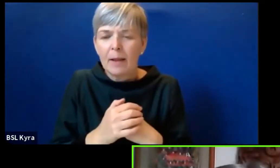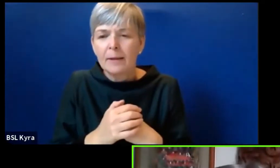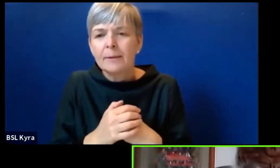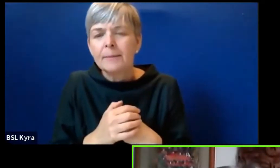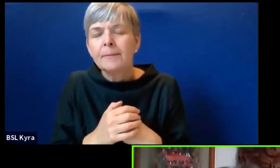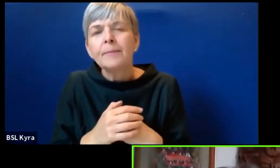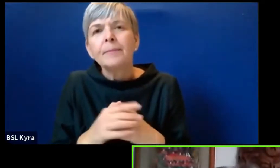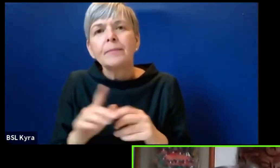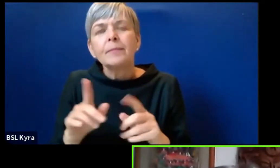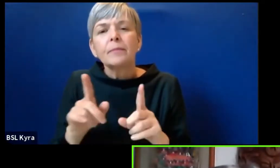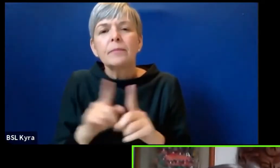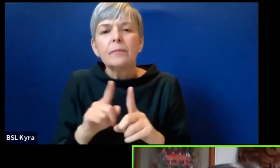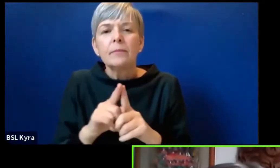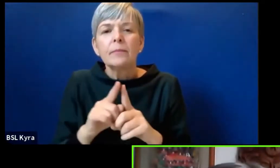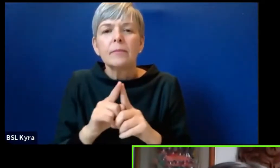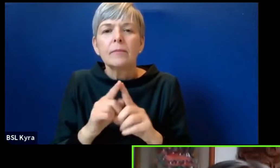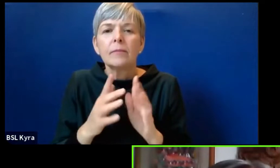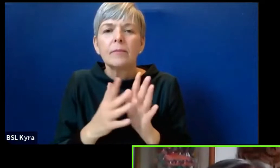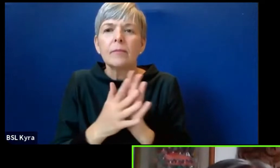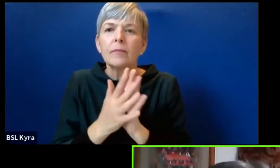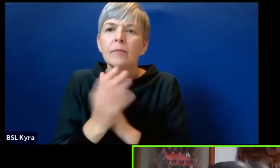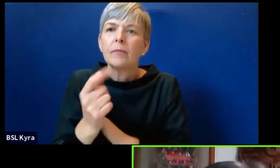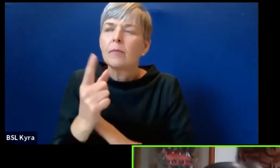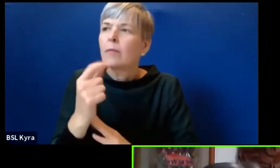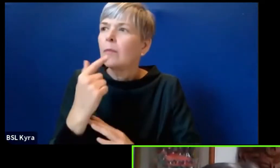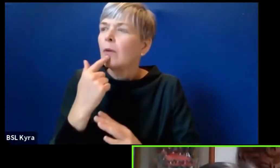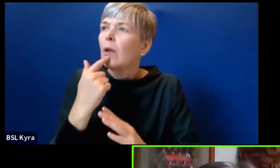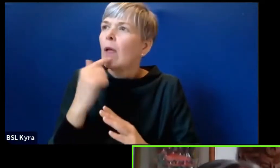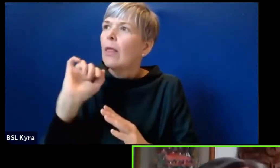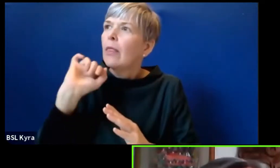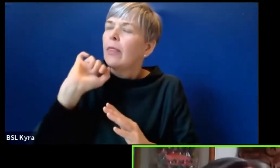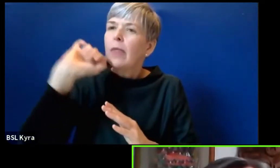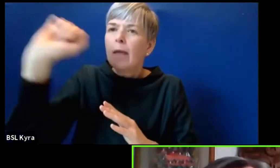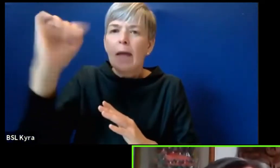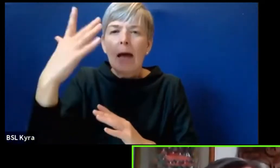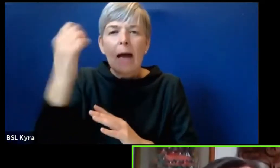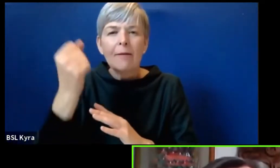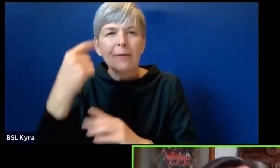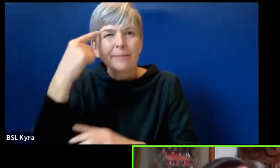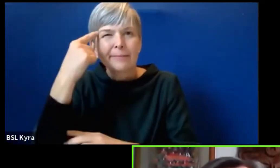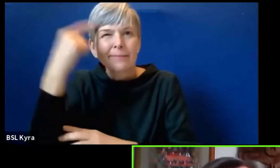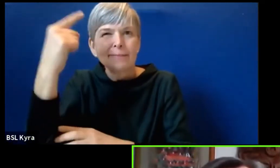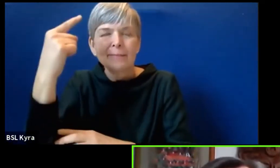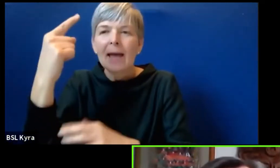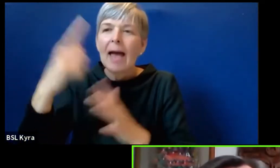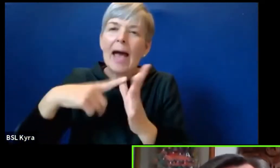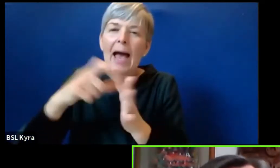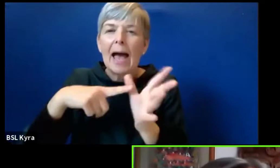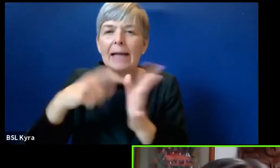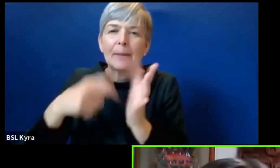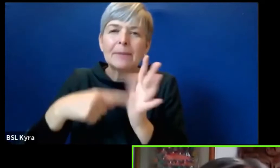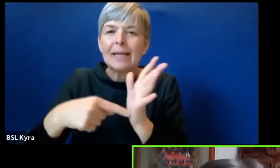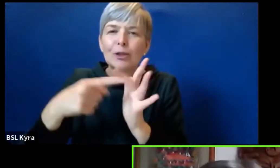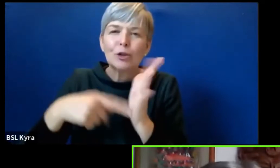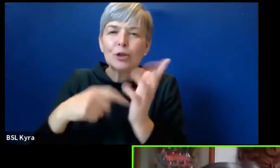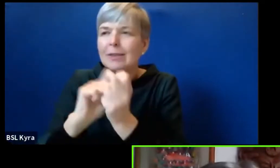climática. Esto que significa, significa más extractivismo minero, más cobre